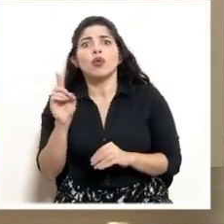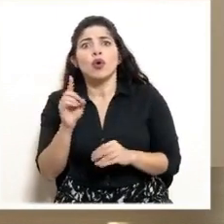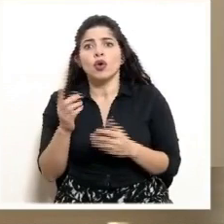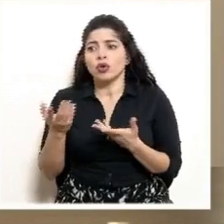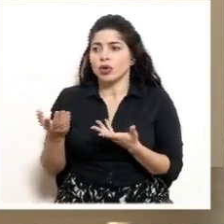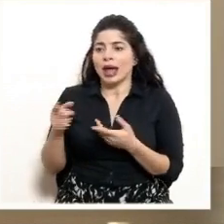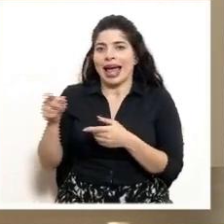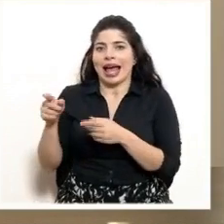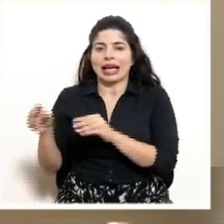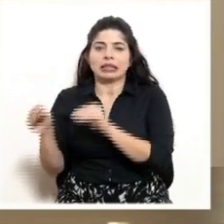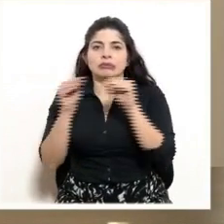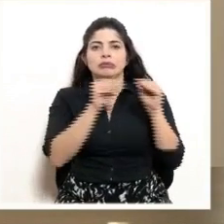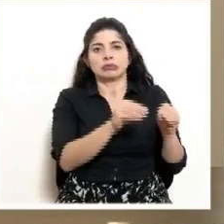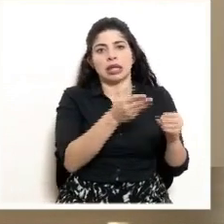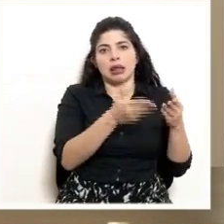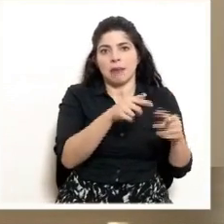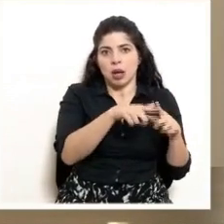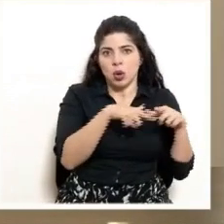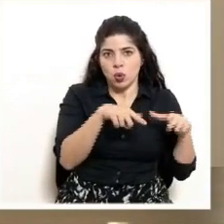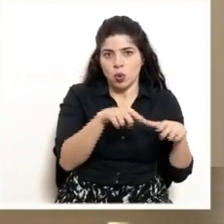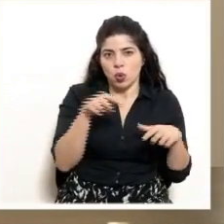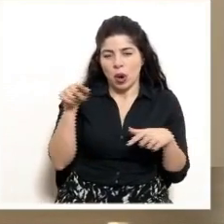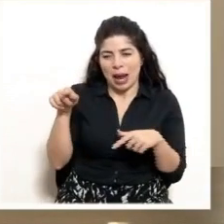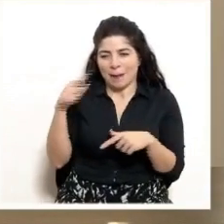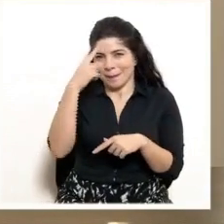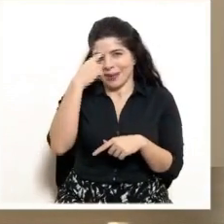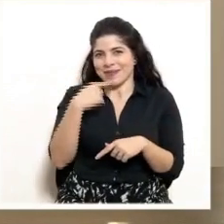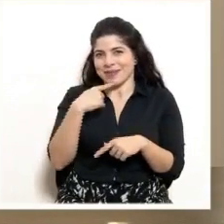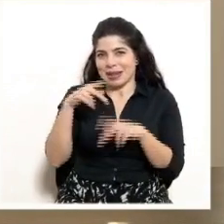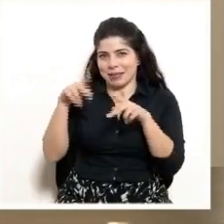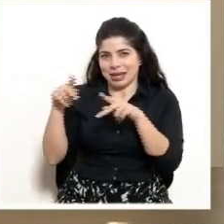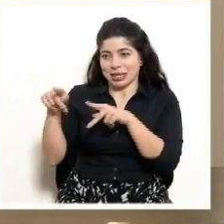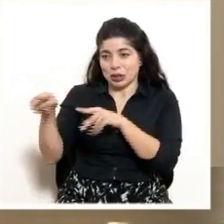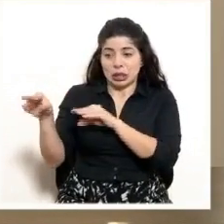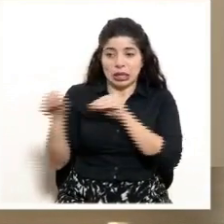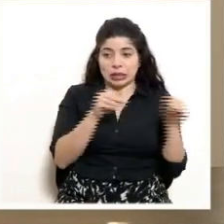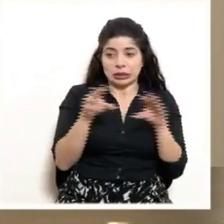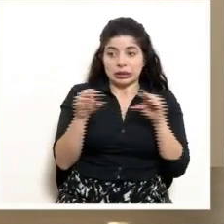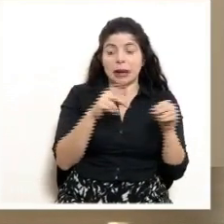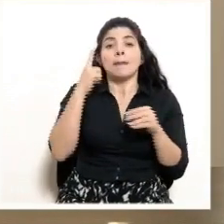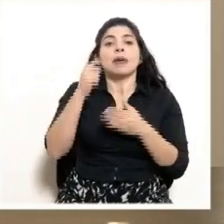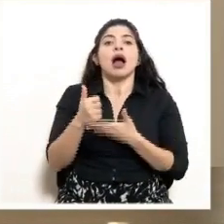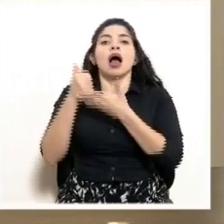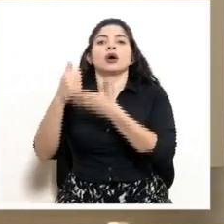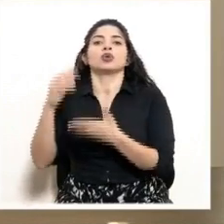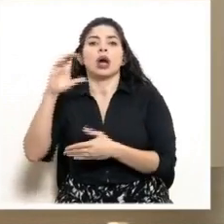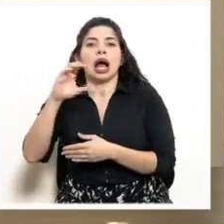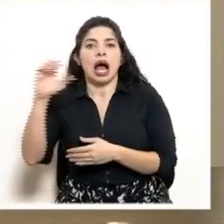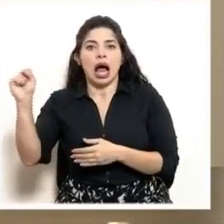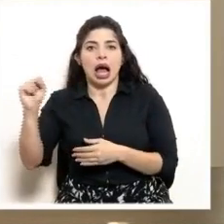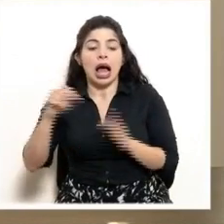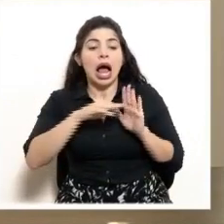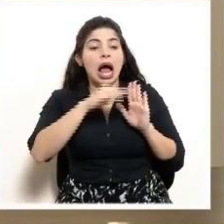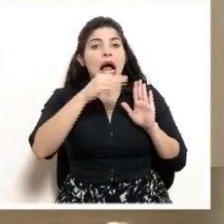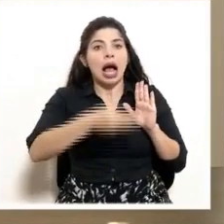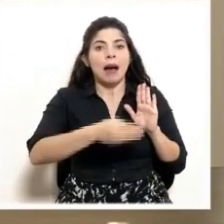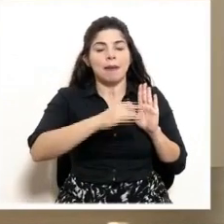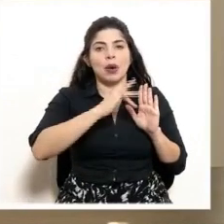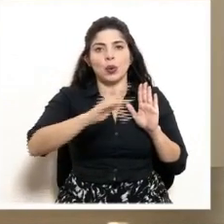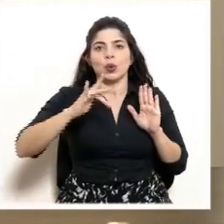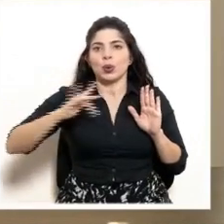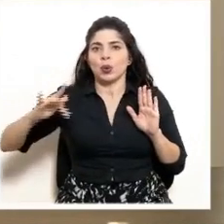tratar de derivar este tipo de personas y permitir a la Caja Costarricense del Seguro Social liberar camas.